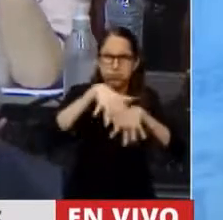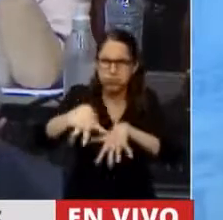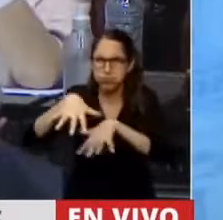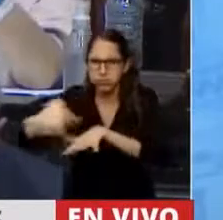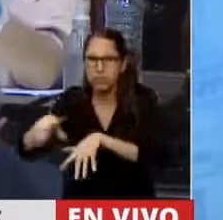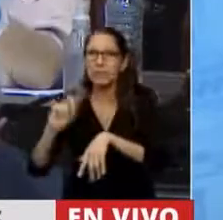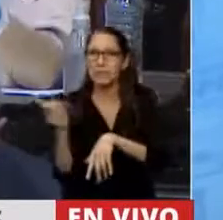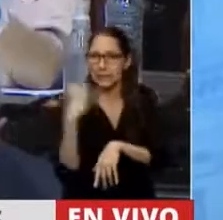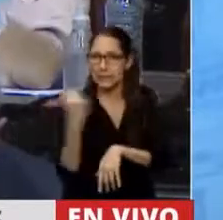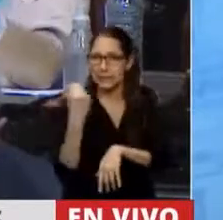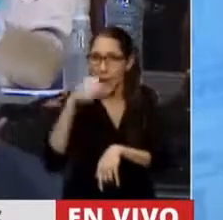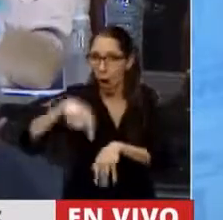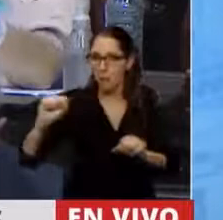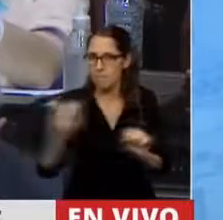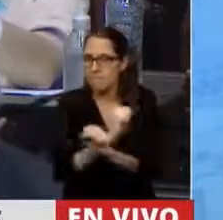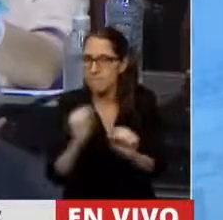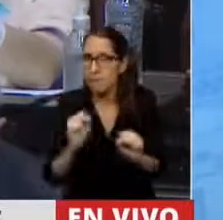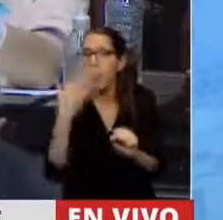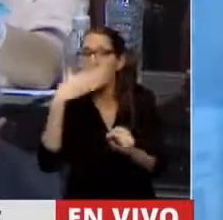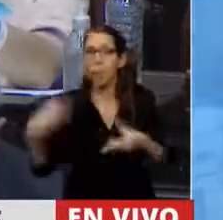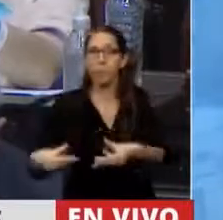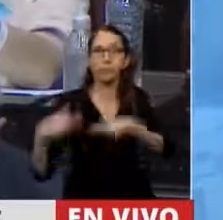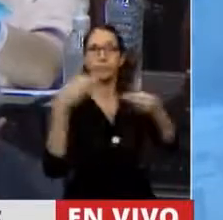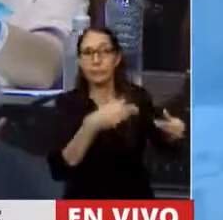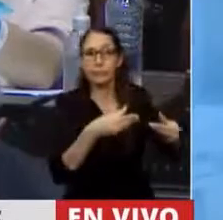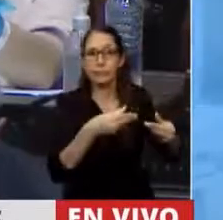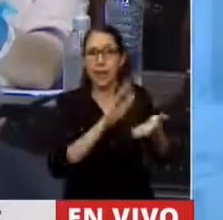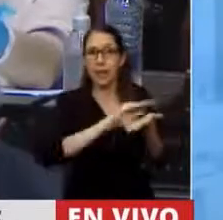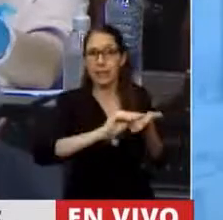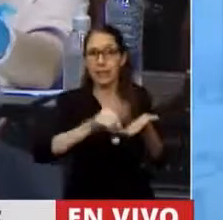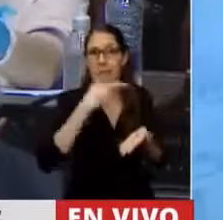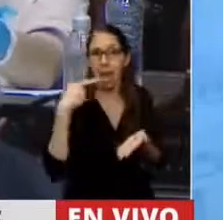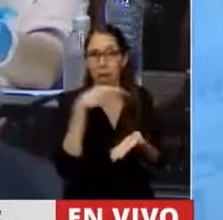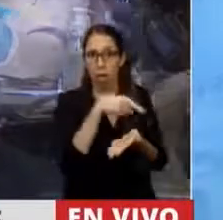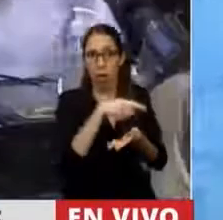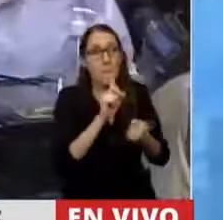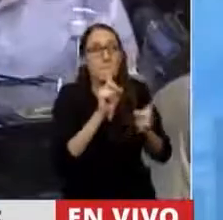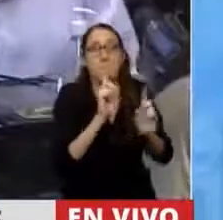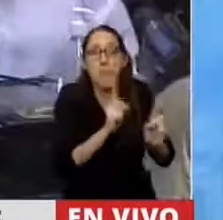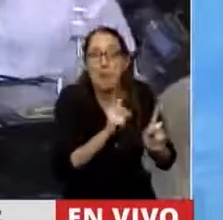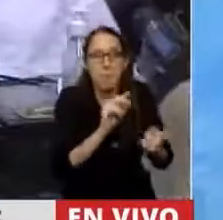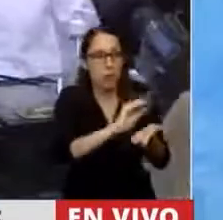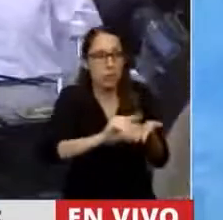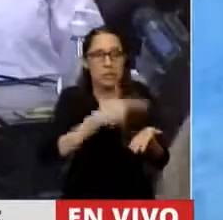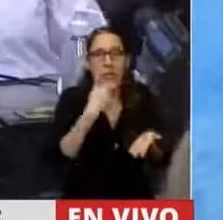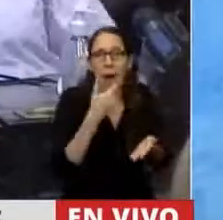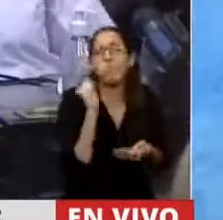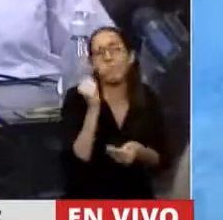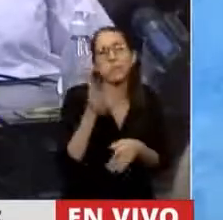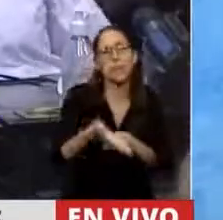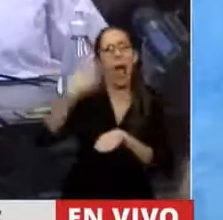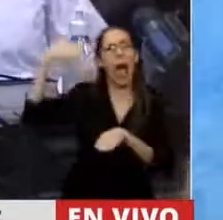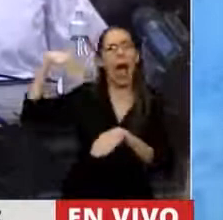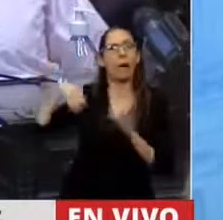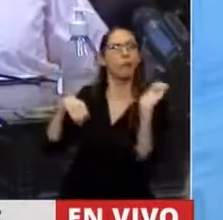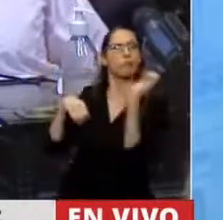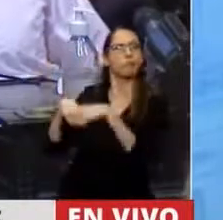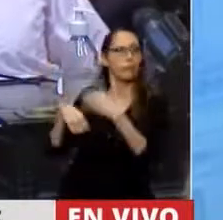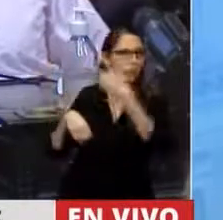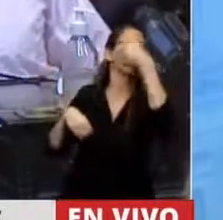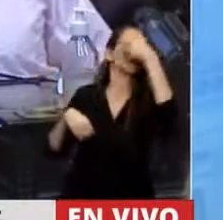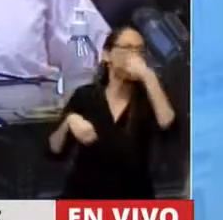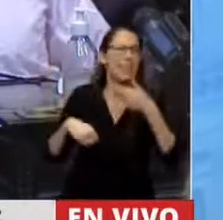Sabemos que este proyecto tiene que tratarse en el Senado. Ese mismo Senado que le dio la espalda a cientos de miles de mujeres en aquella noche